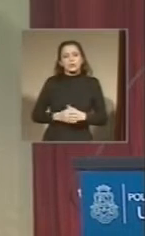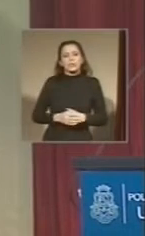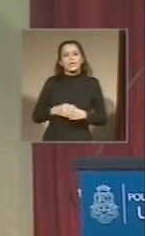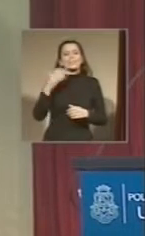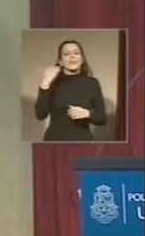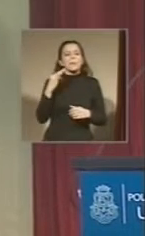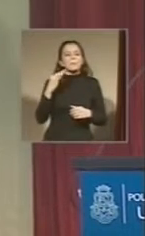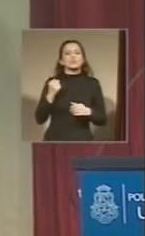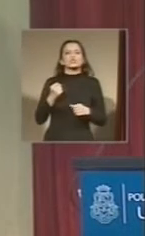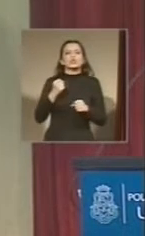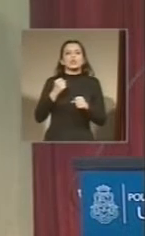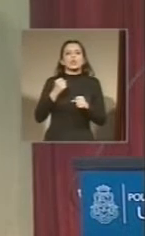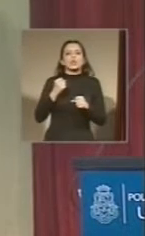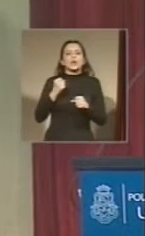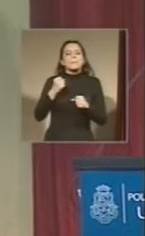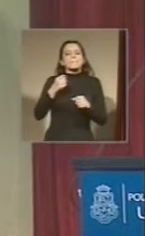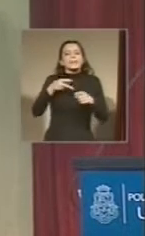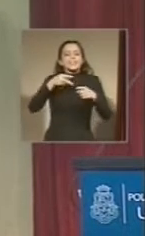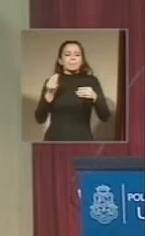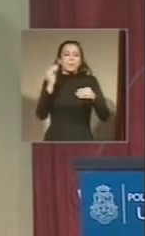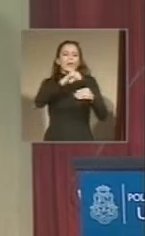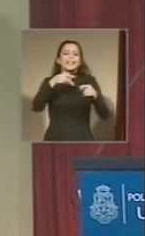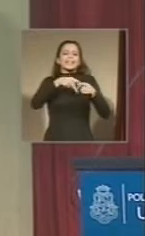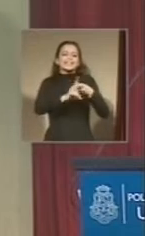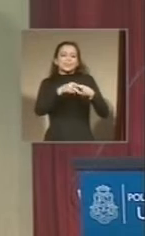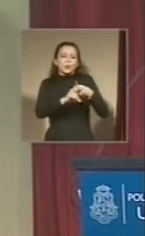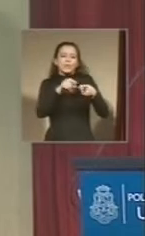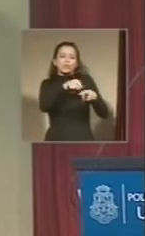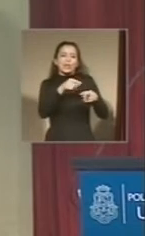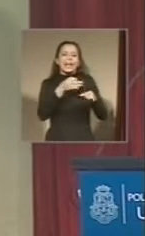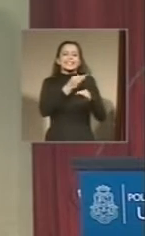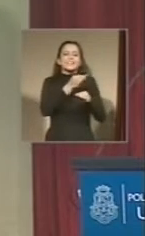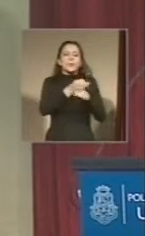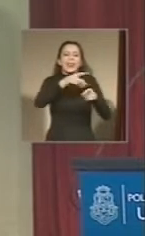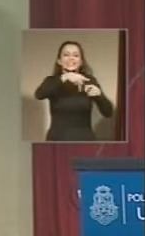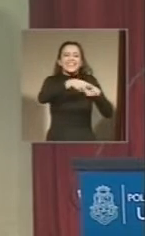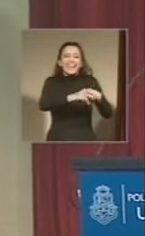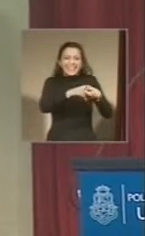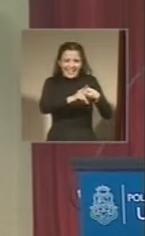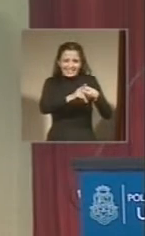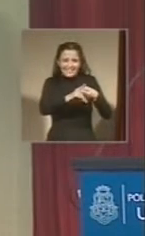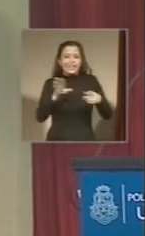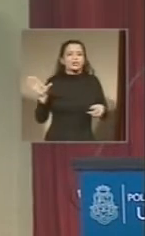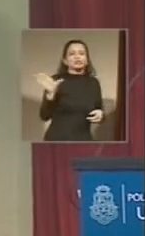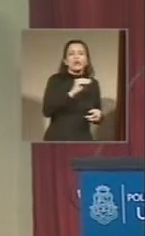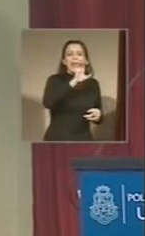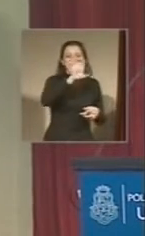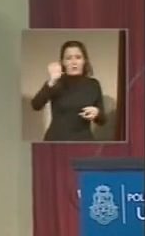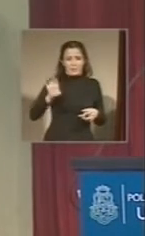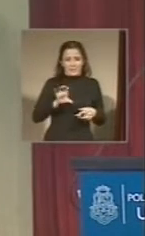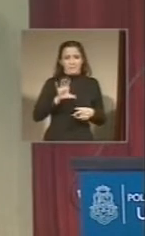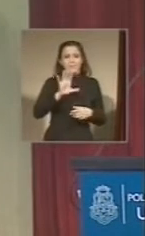instrumentar las escuelas técnicas en todo el ámbito de la provincia. Creemos también que hay que